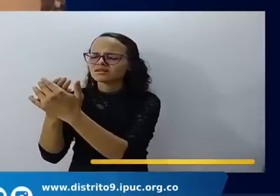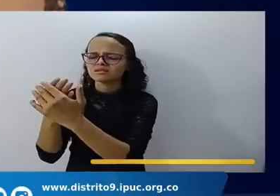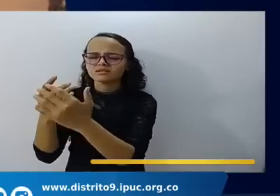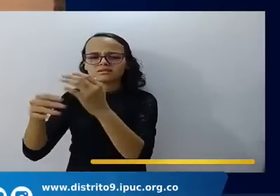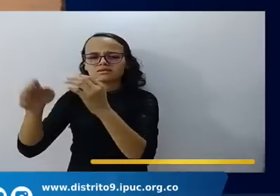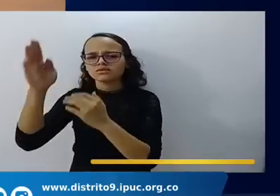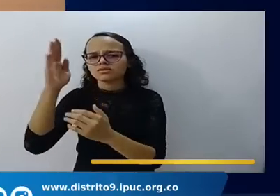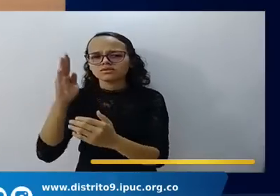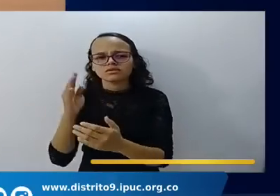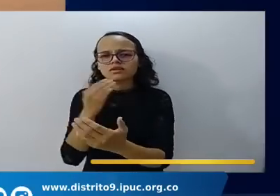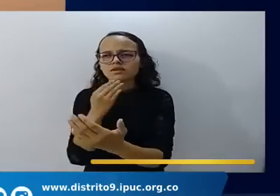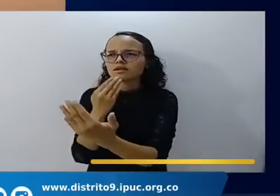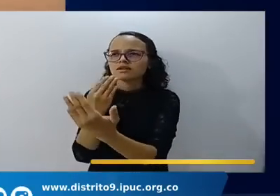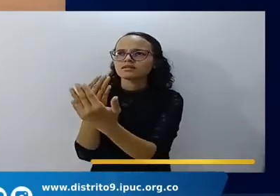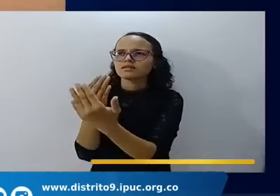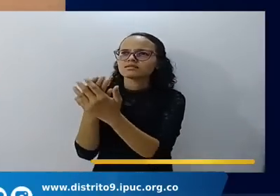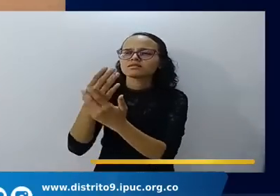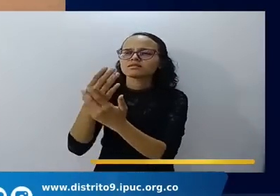gracias